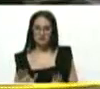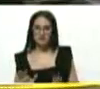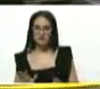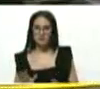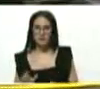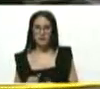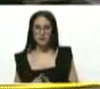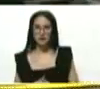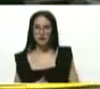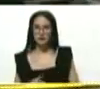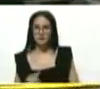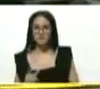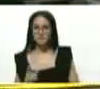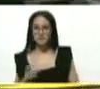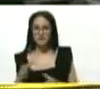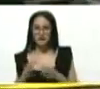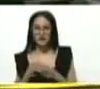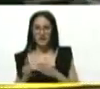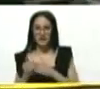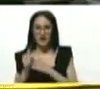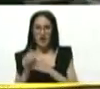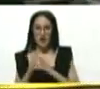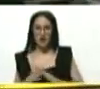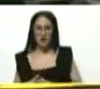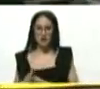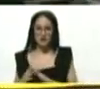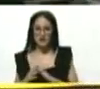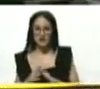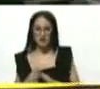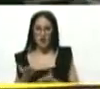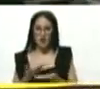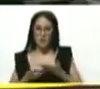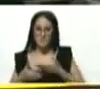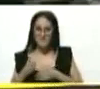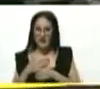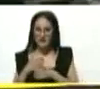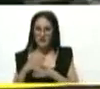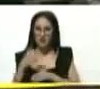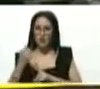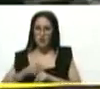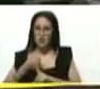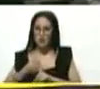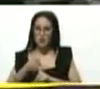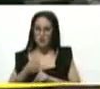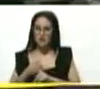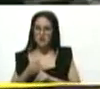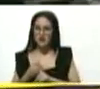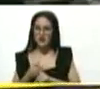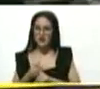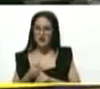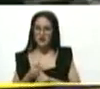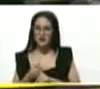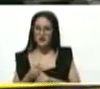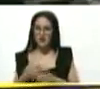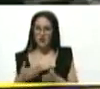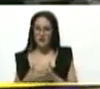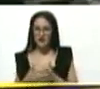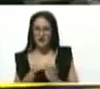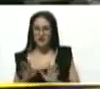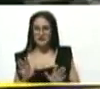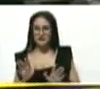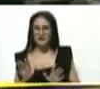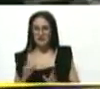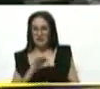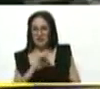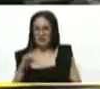conceptos del liderazgo colectivo, del liderazgo compartido, de la lucha contra el caudillismo, contra el